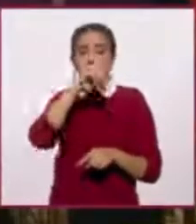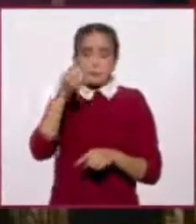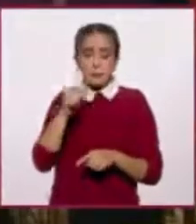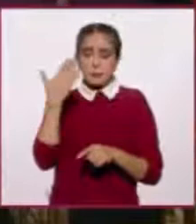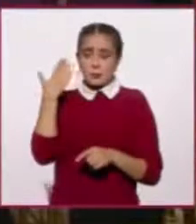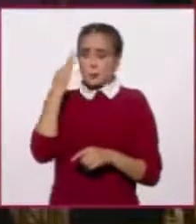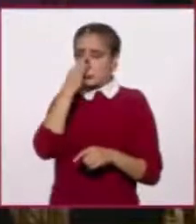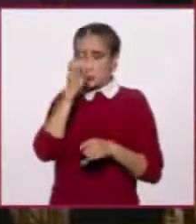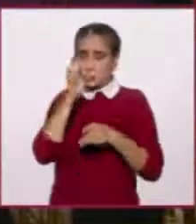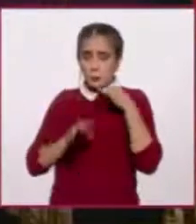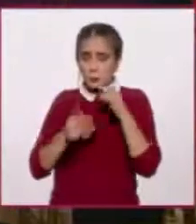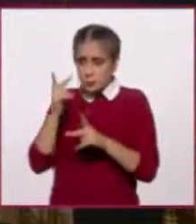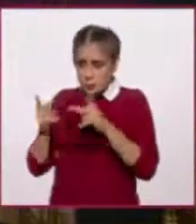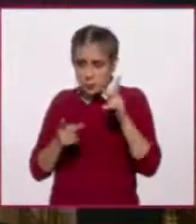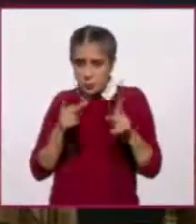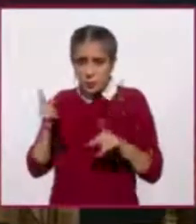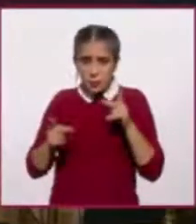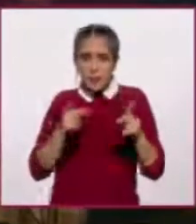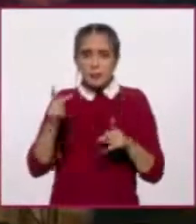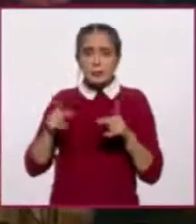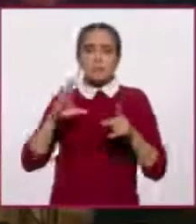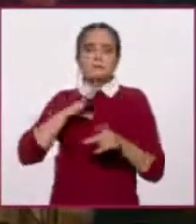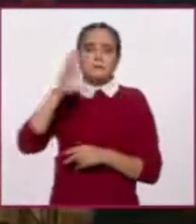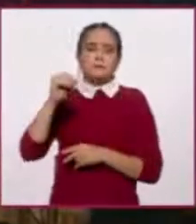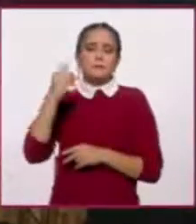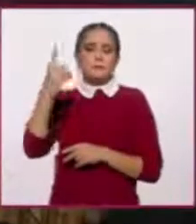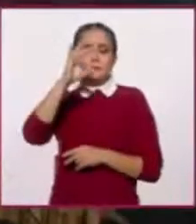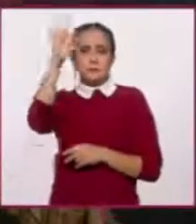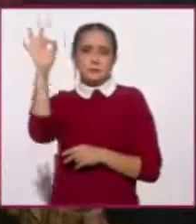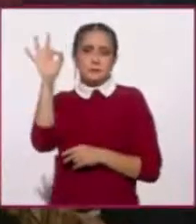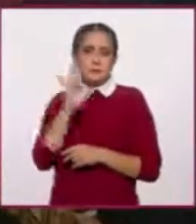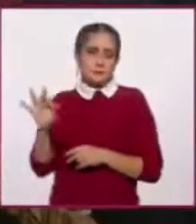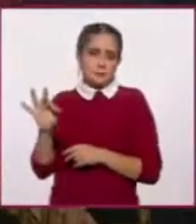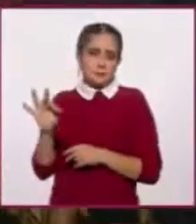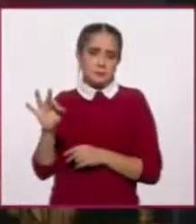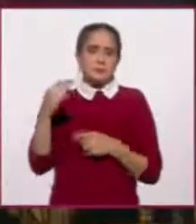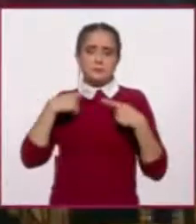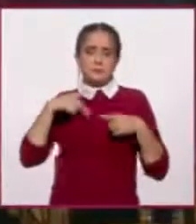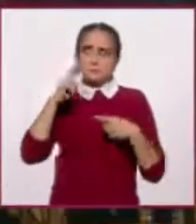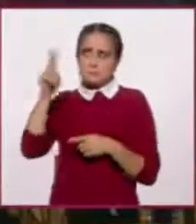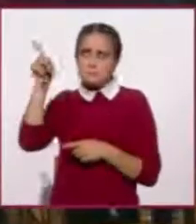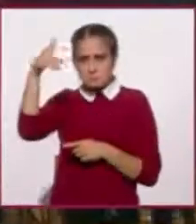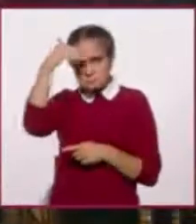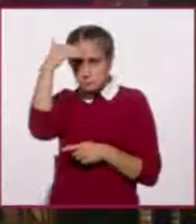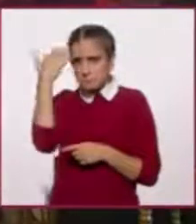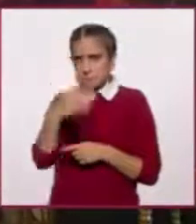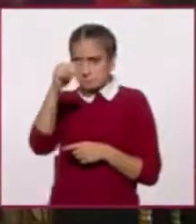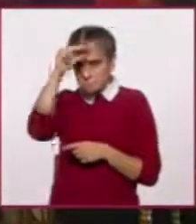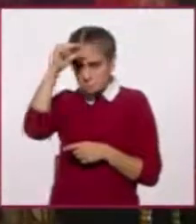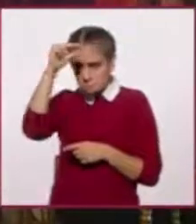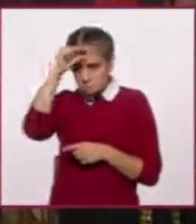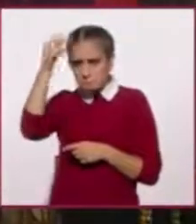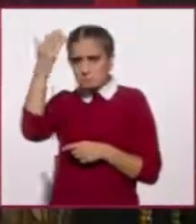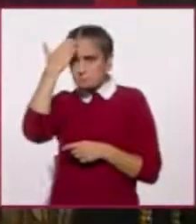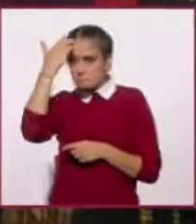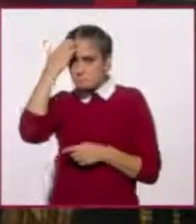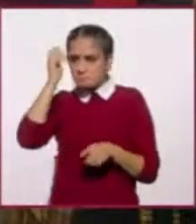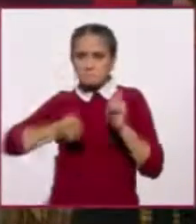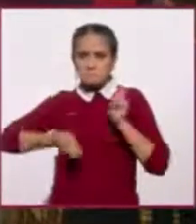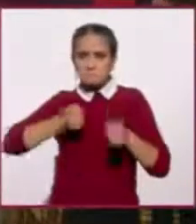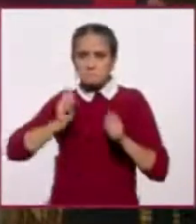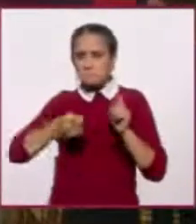que tenemos, que lo registre el noventa y un por ciento. Para ser un presidente de Estados Unidos, es un nivel de conocimiento altísimo en nuestro país.